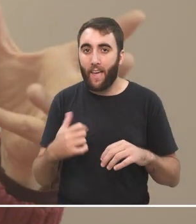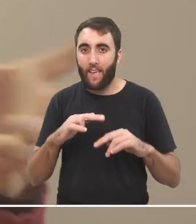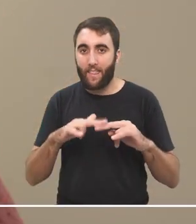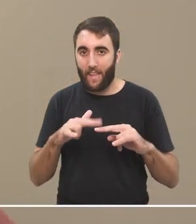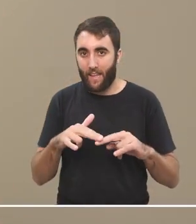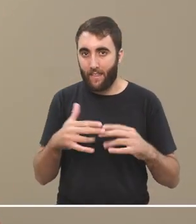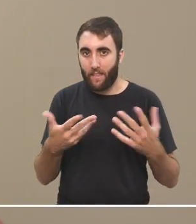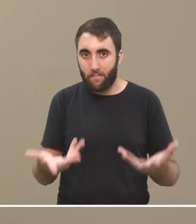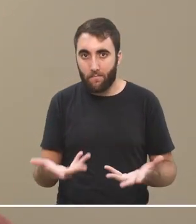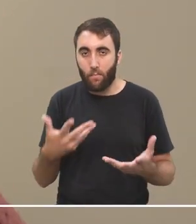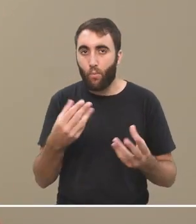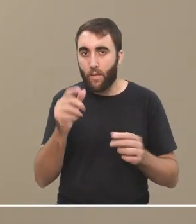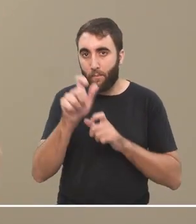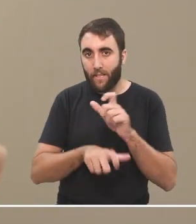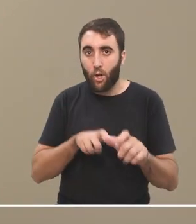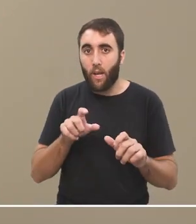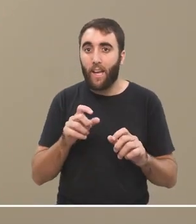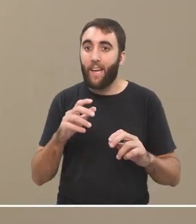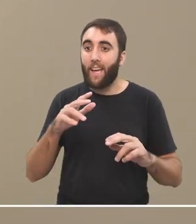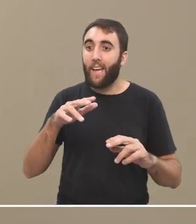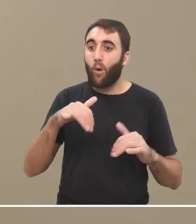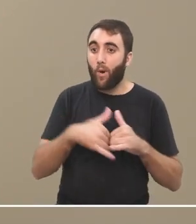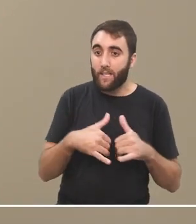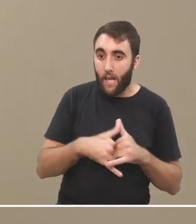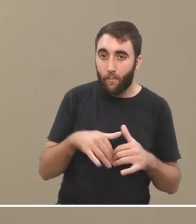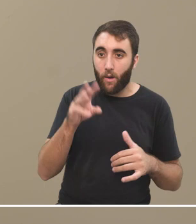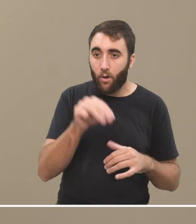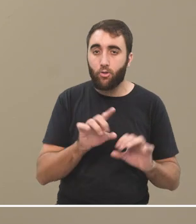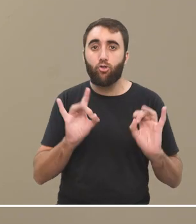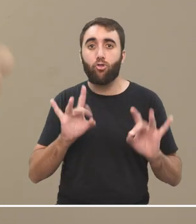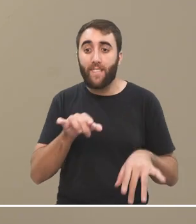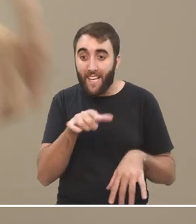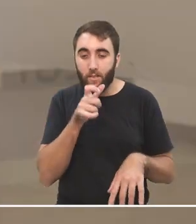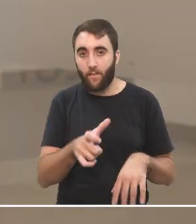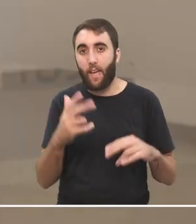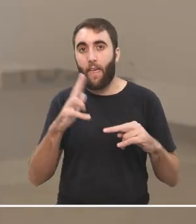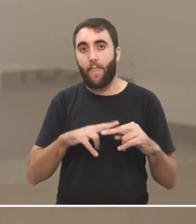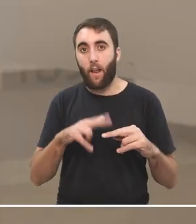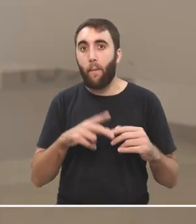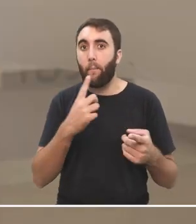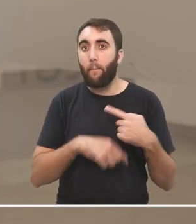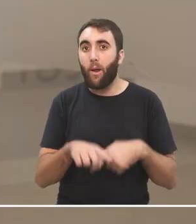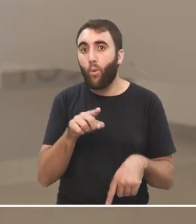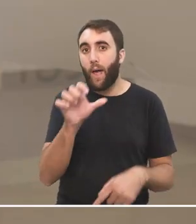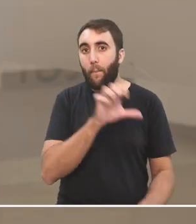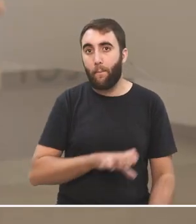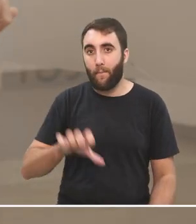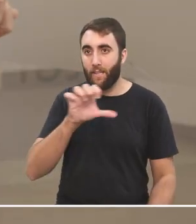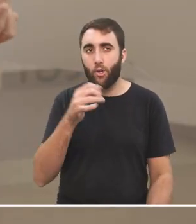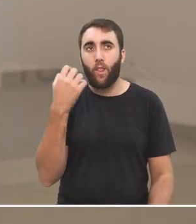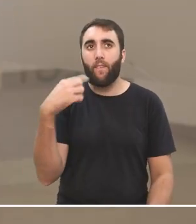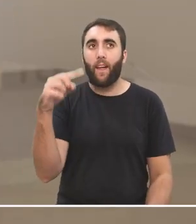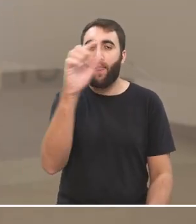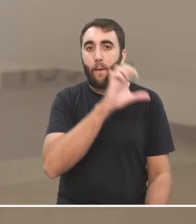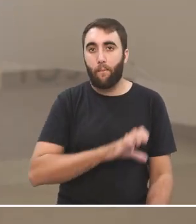internet, que mucha gente considera que es internet, y que sin embargo es territorio de una empresa, ni siquiera es de varias